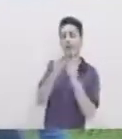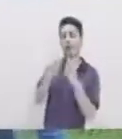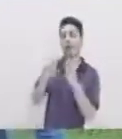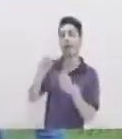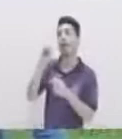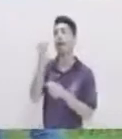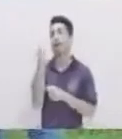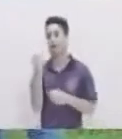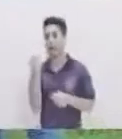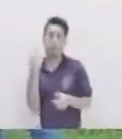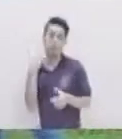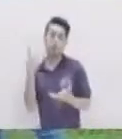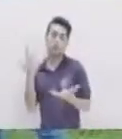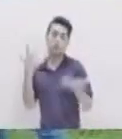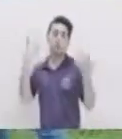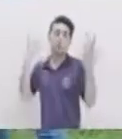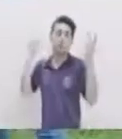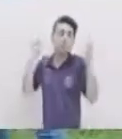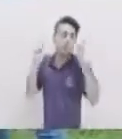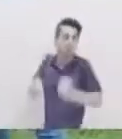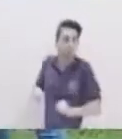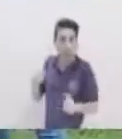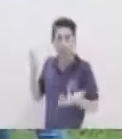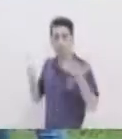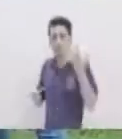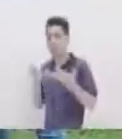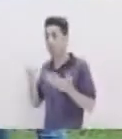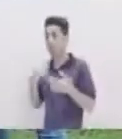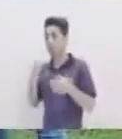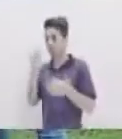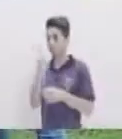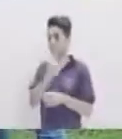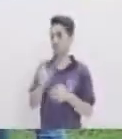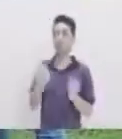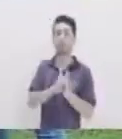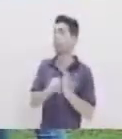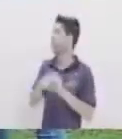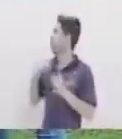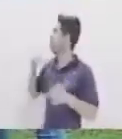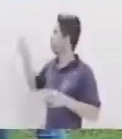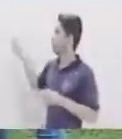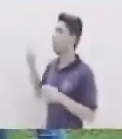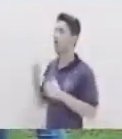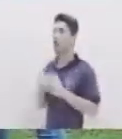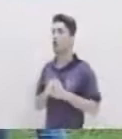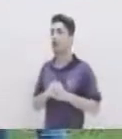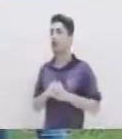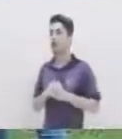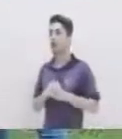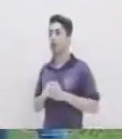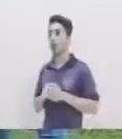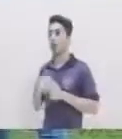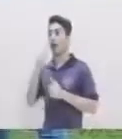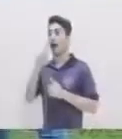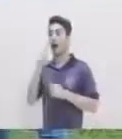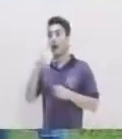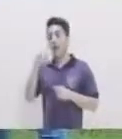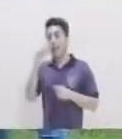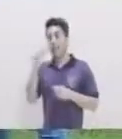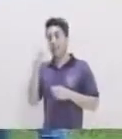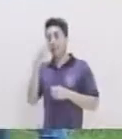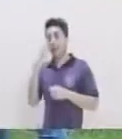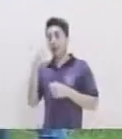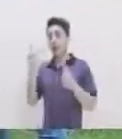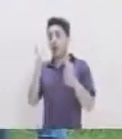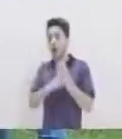O como estamos viendo que es una posibilidad Le podemos anteponer este Por ejemplo Yo quiero conjugar Cantar